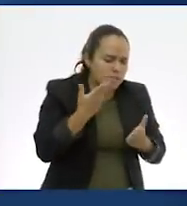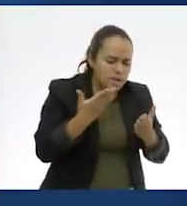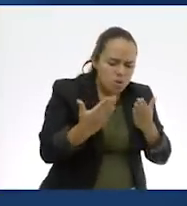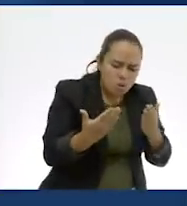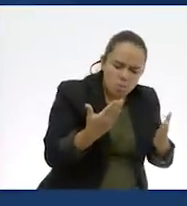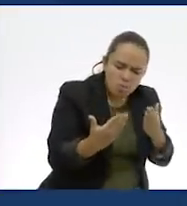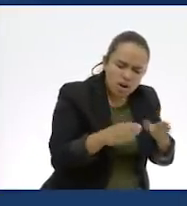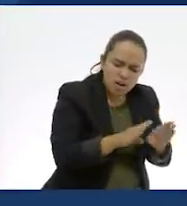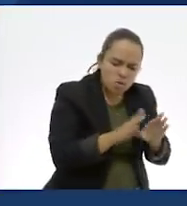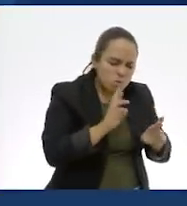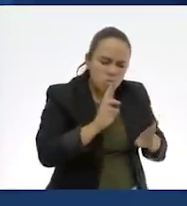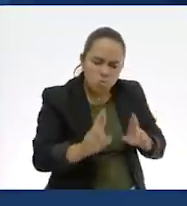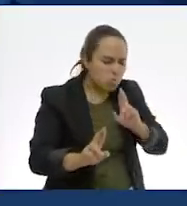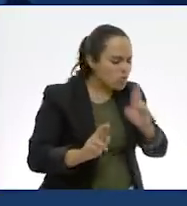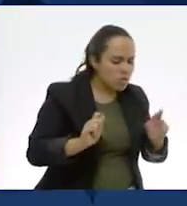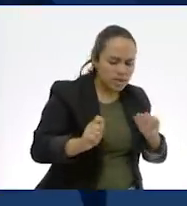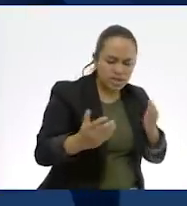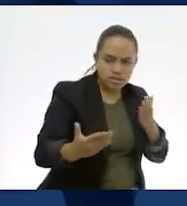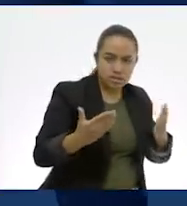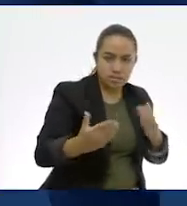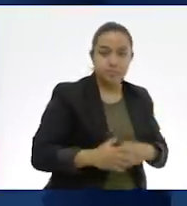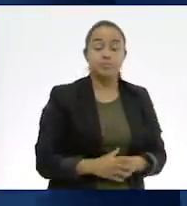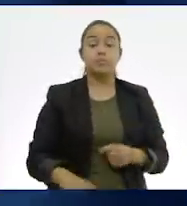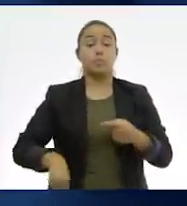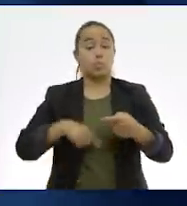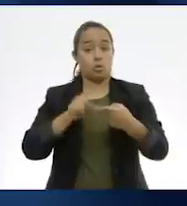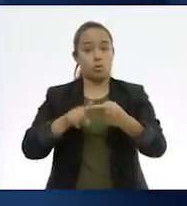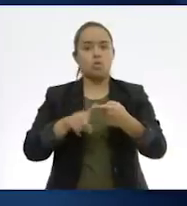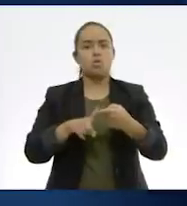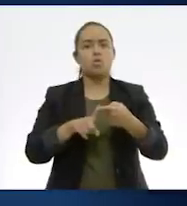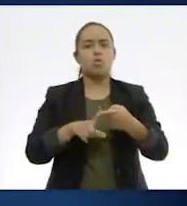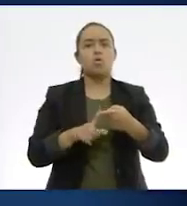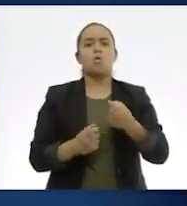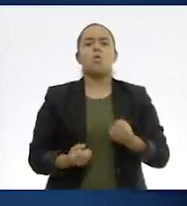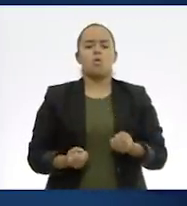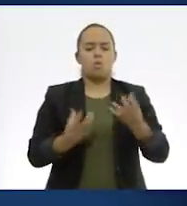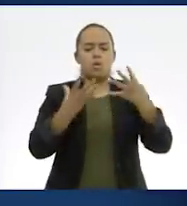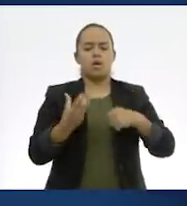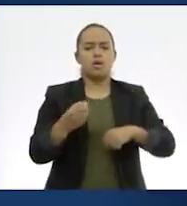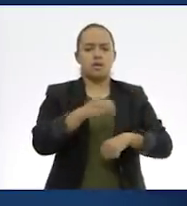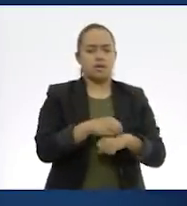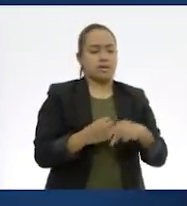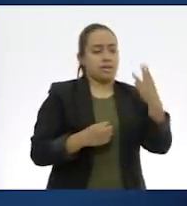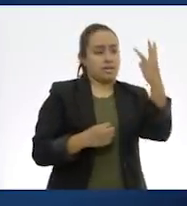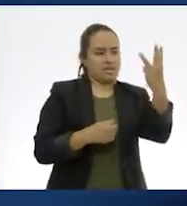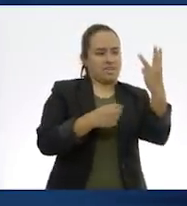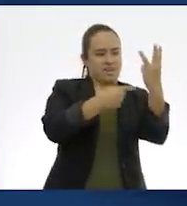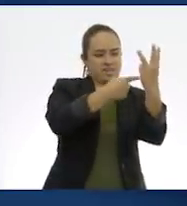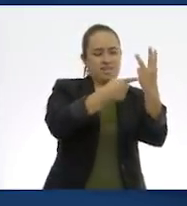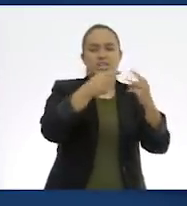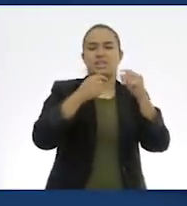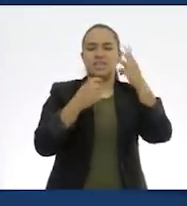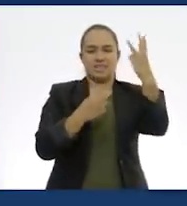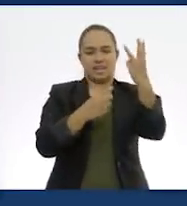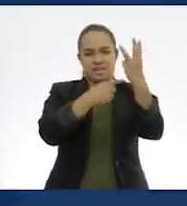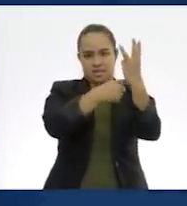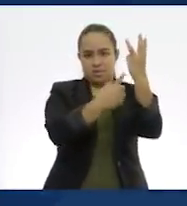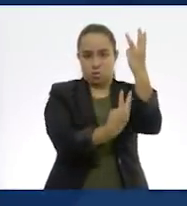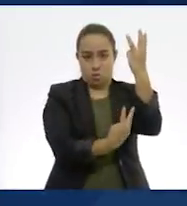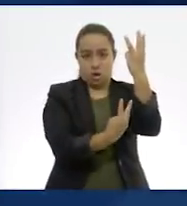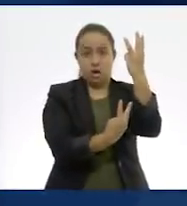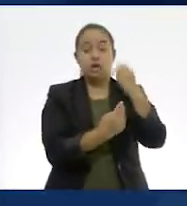comentar sus resultados. Uno. ¿Cuánto hay que agregar a tres cuartos para obtener